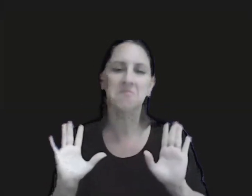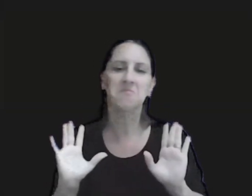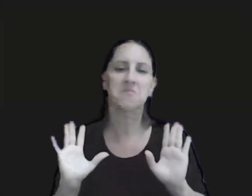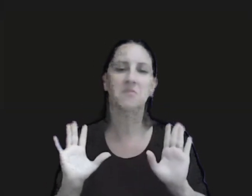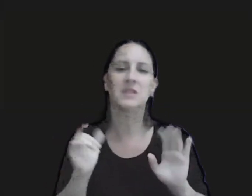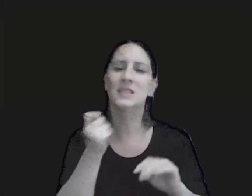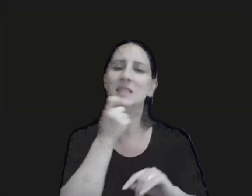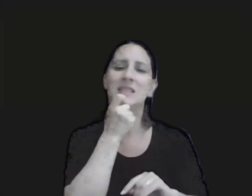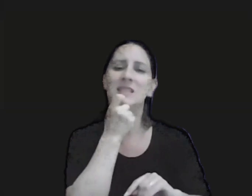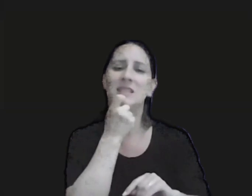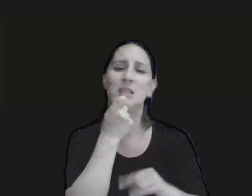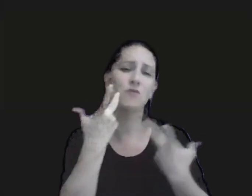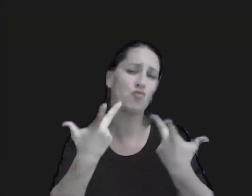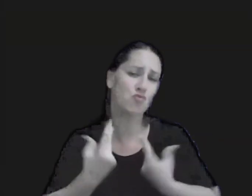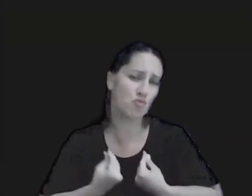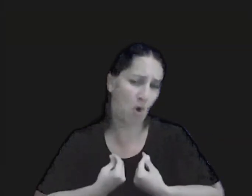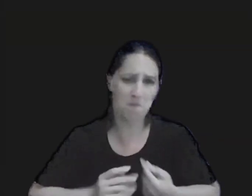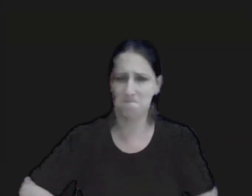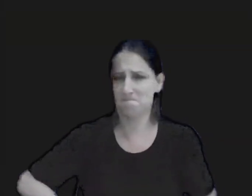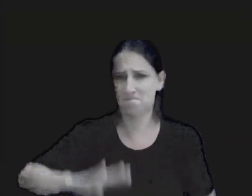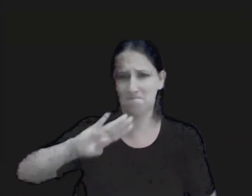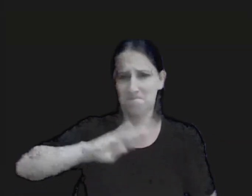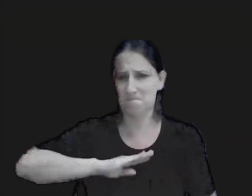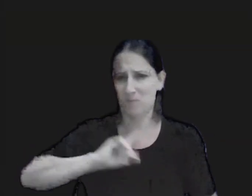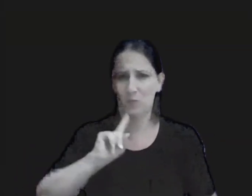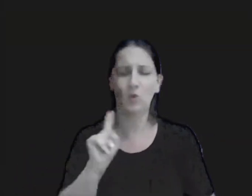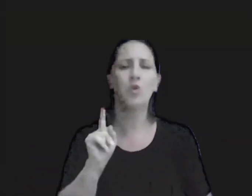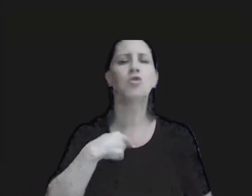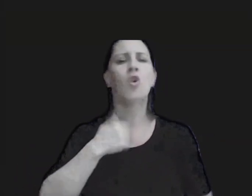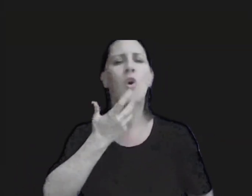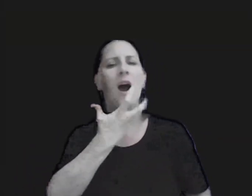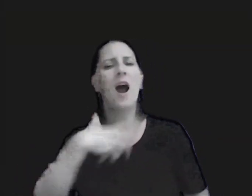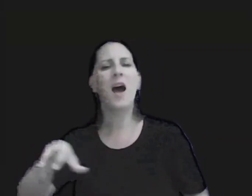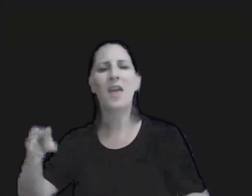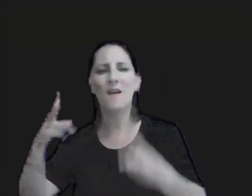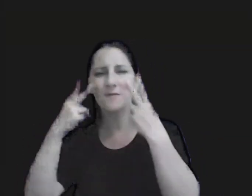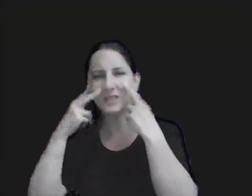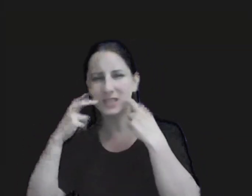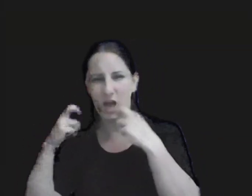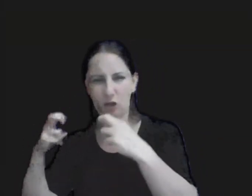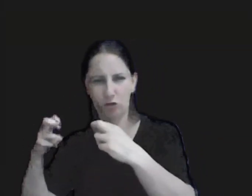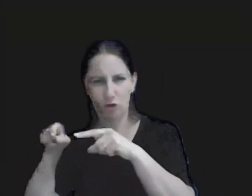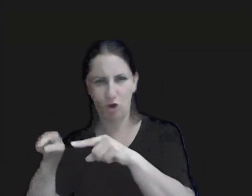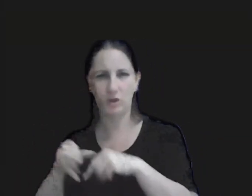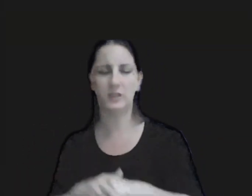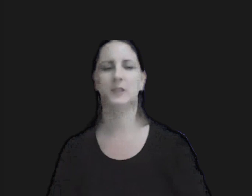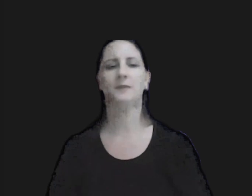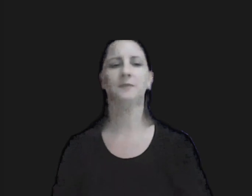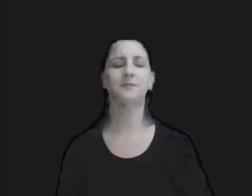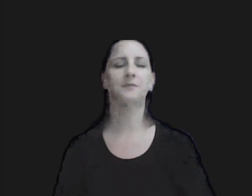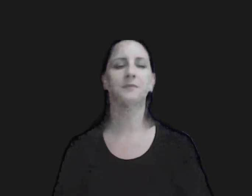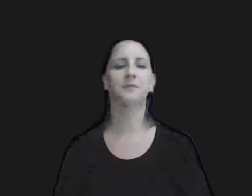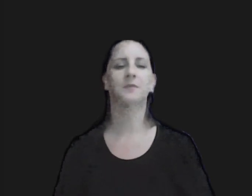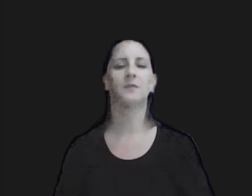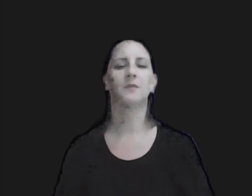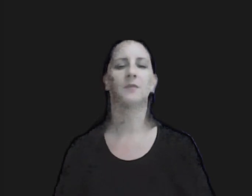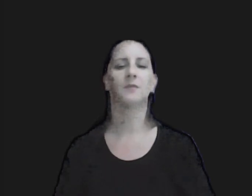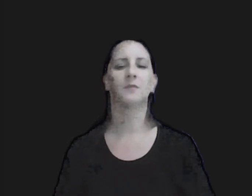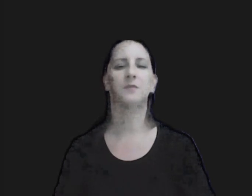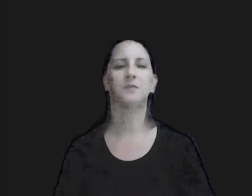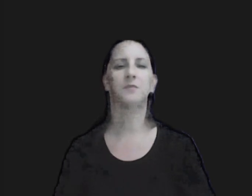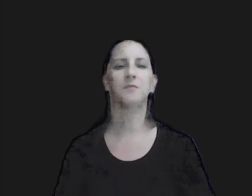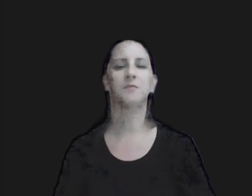denegatoria no me voy a ofender pero yo por ejemplo estoy en el área de investigaciones y bueno empezamos a